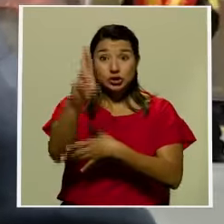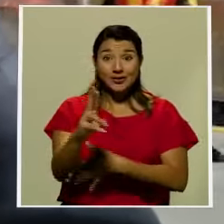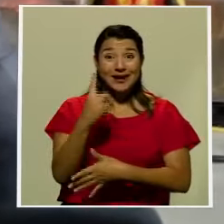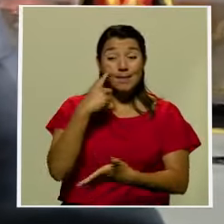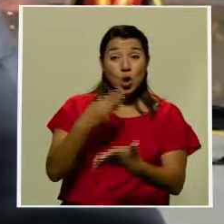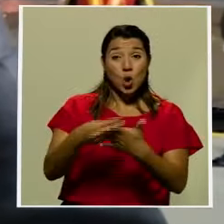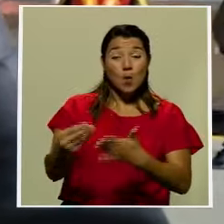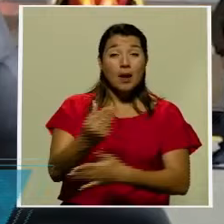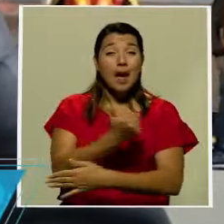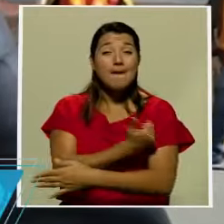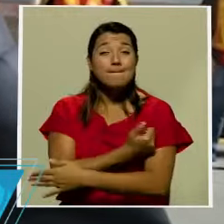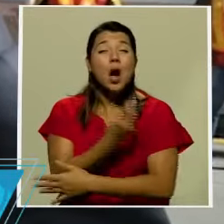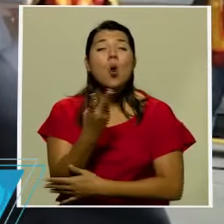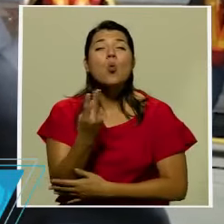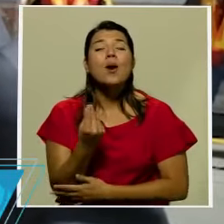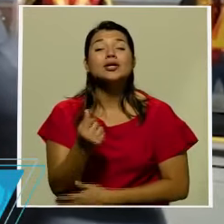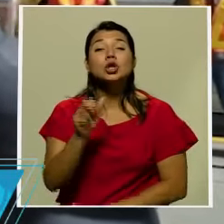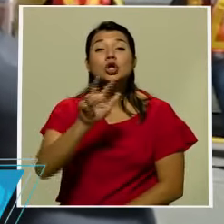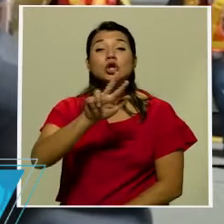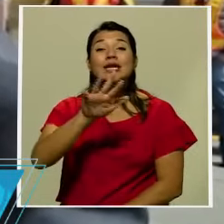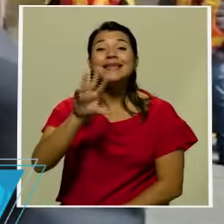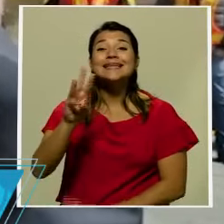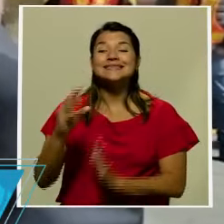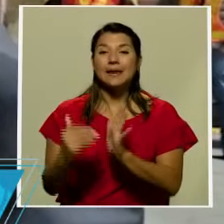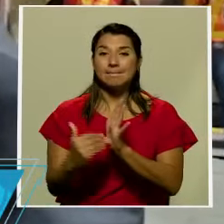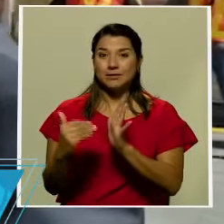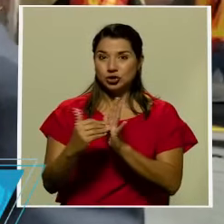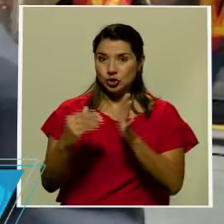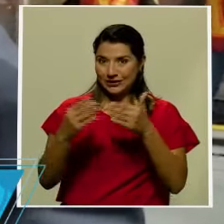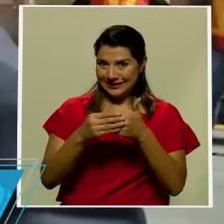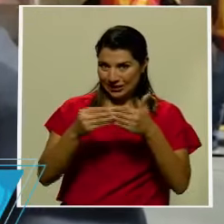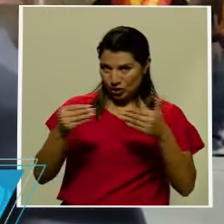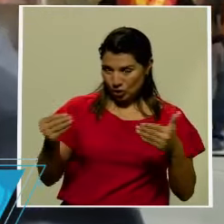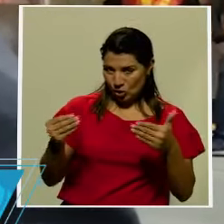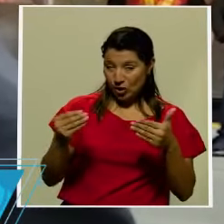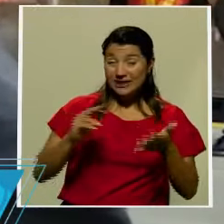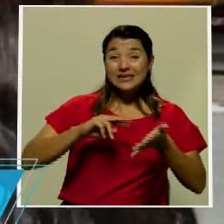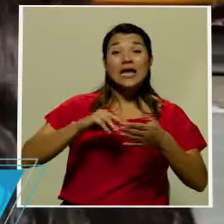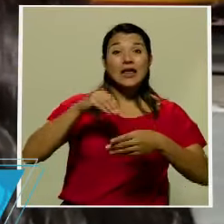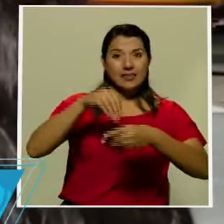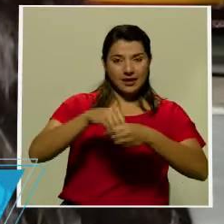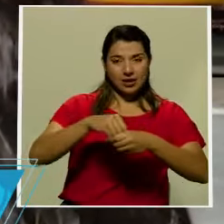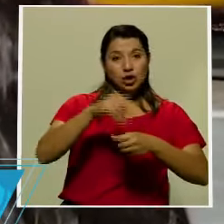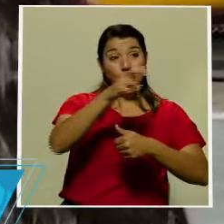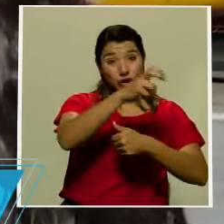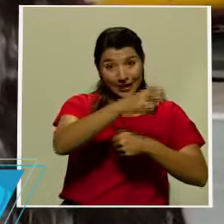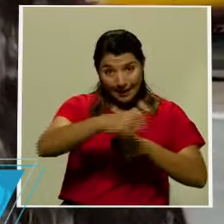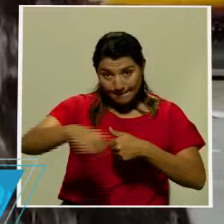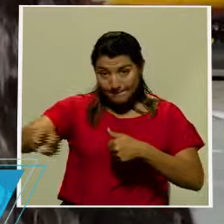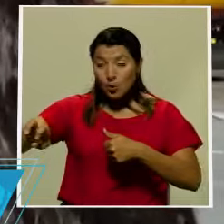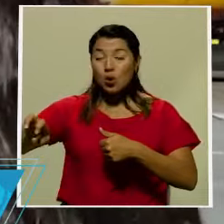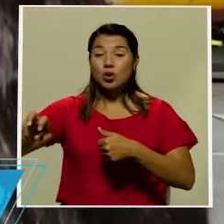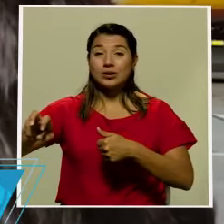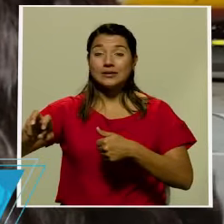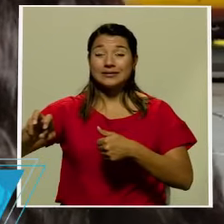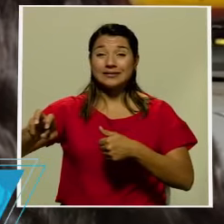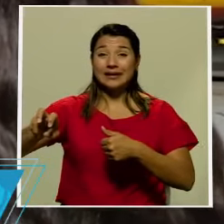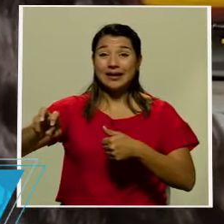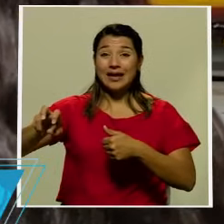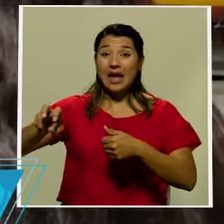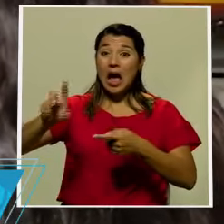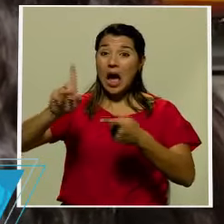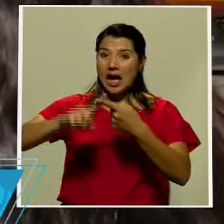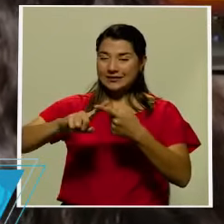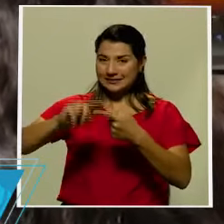es de 36 millones de dólares que incluyen en el transporte hasta los centros de almacenamiento en